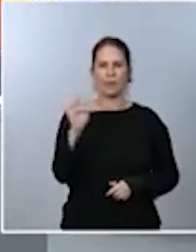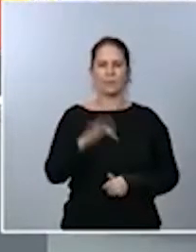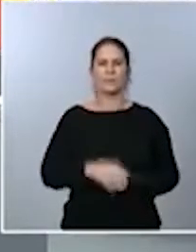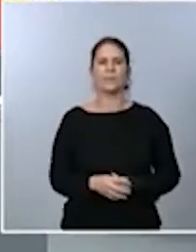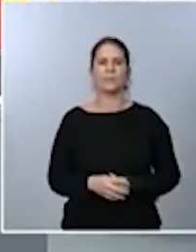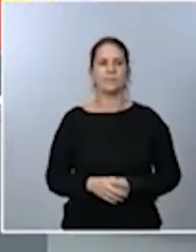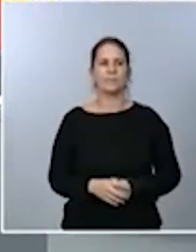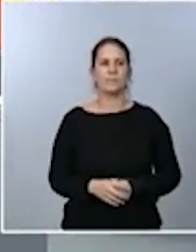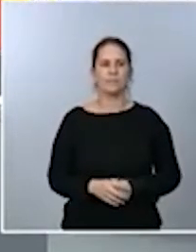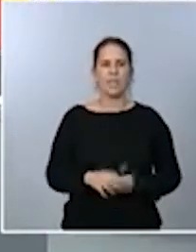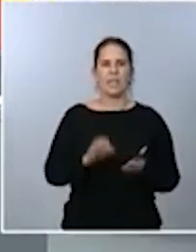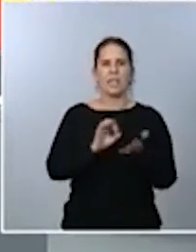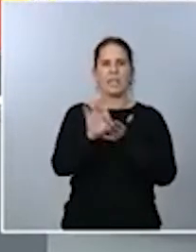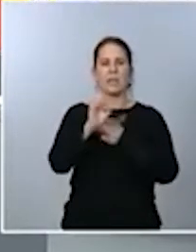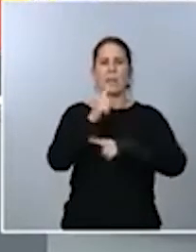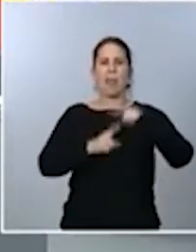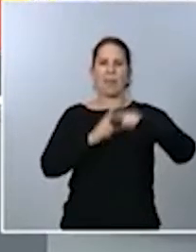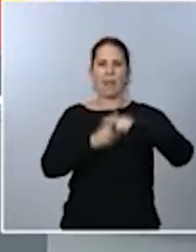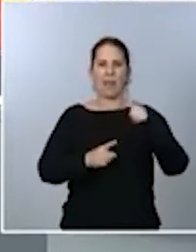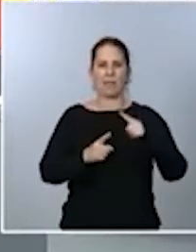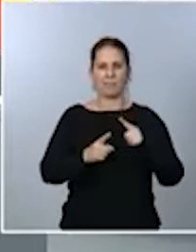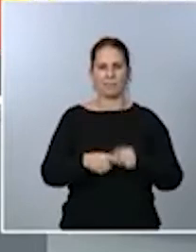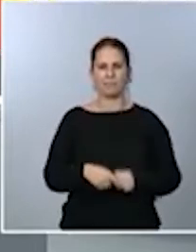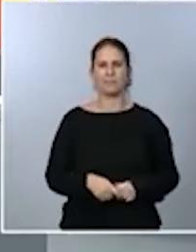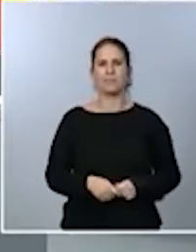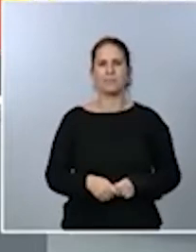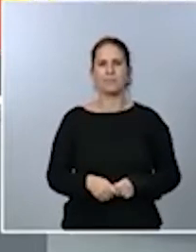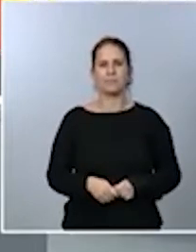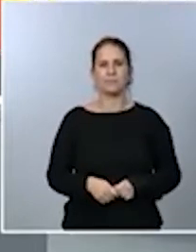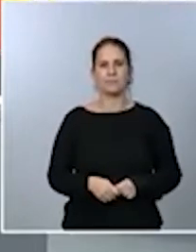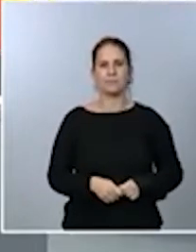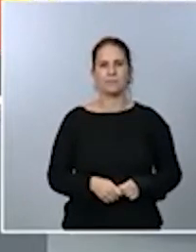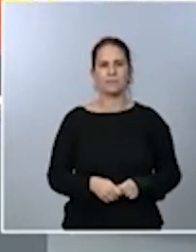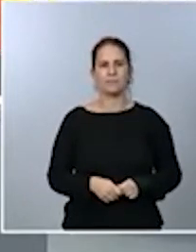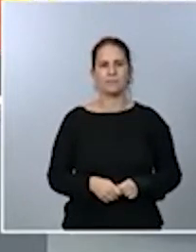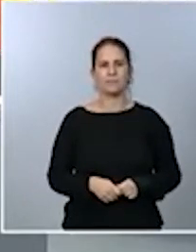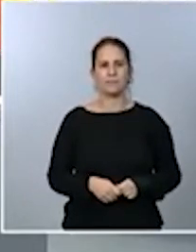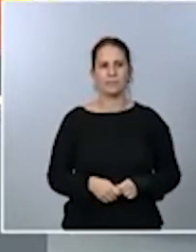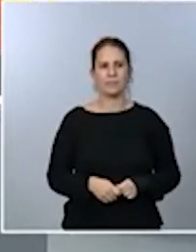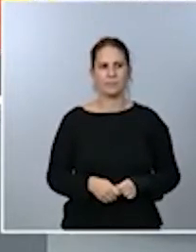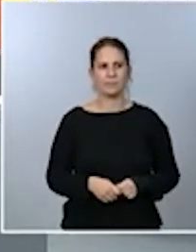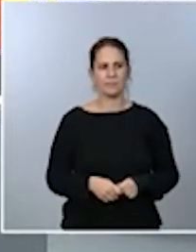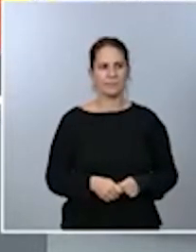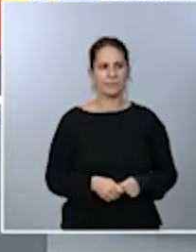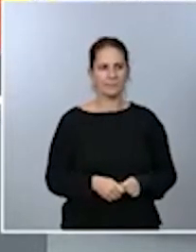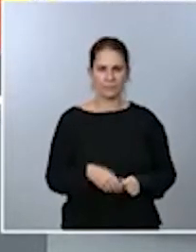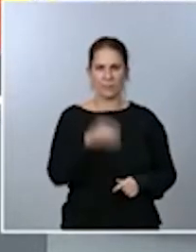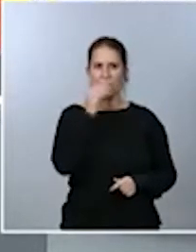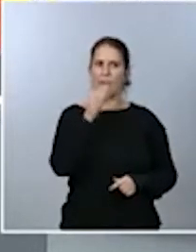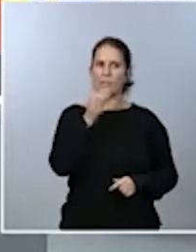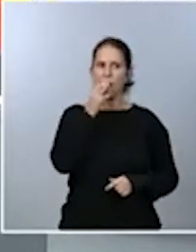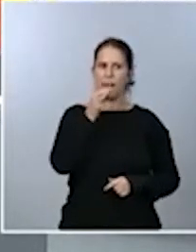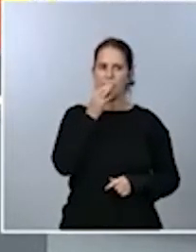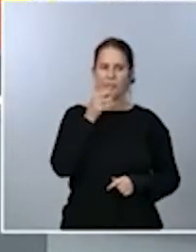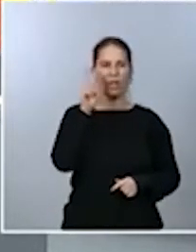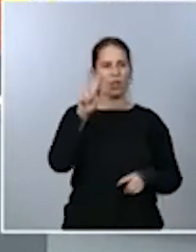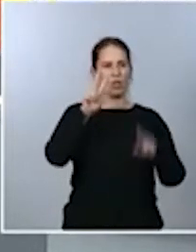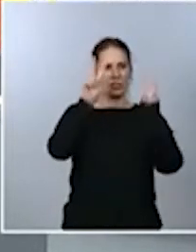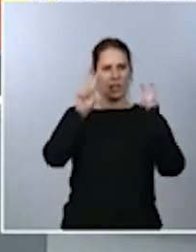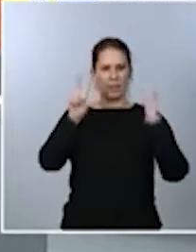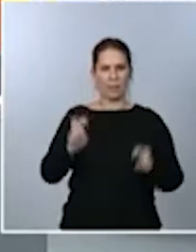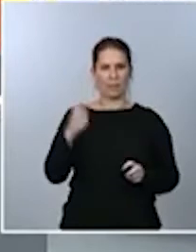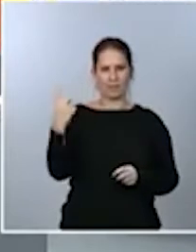Serimedia. través de la pantalla te vemos y te escuchamos. May, buenas tardes. Hola, buenas tardes. Pues tenía dos cuestiones, una para cada uno.